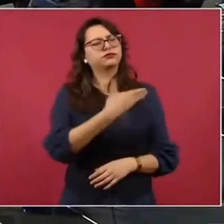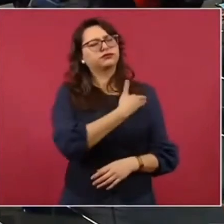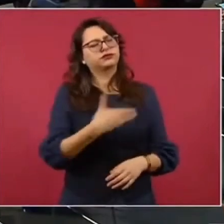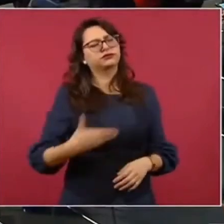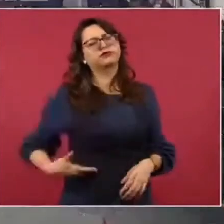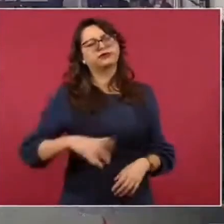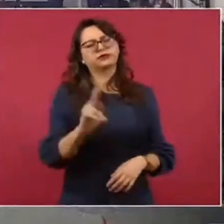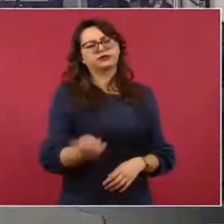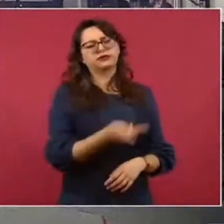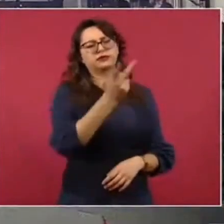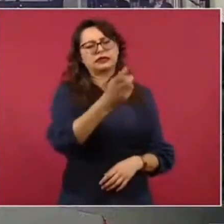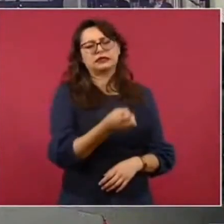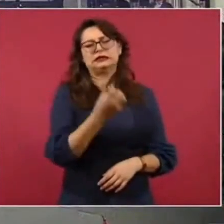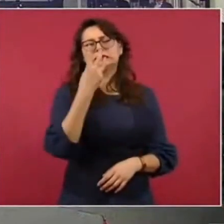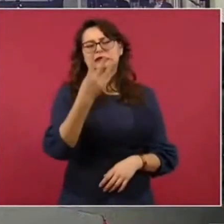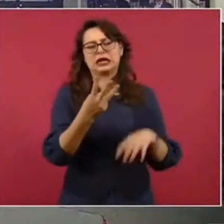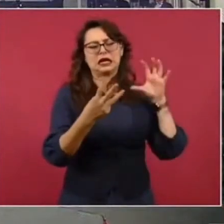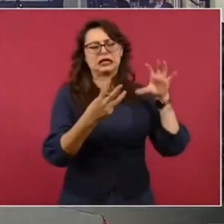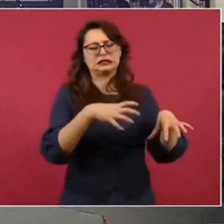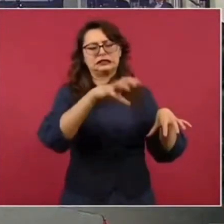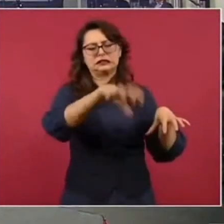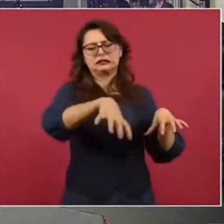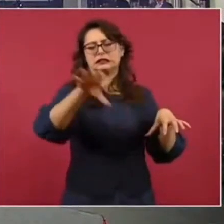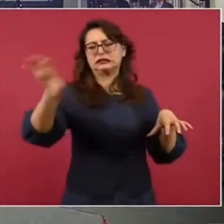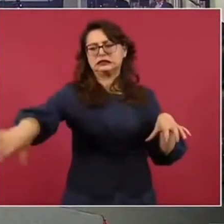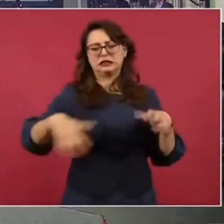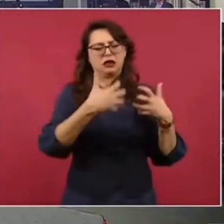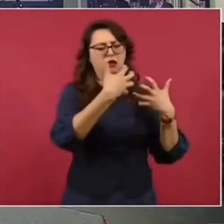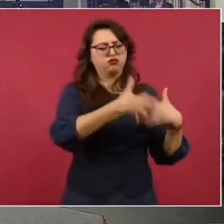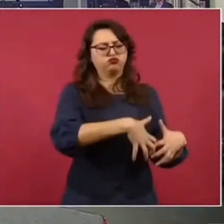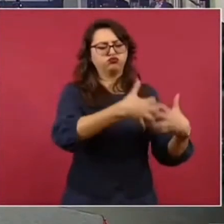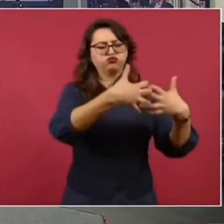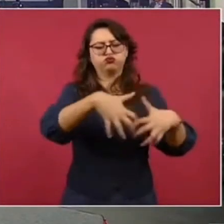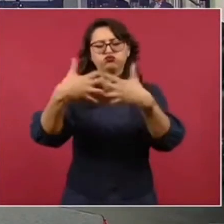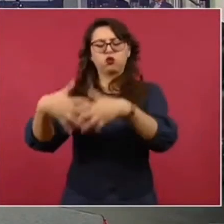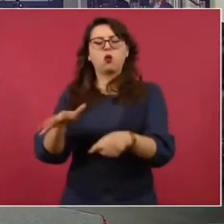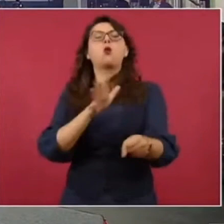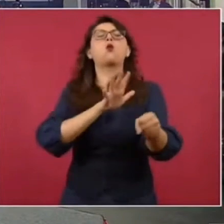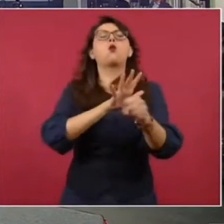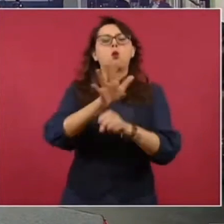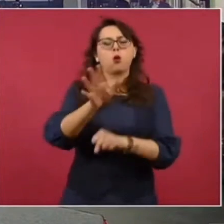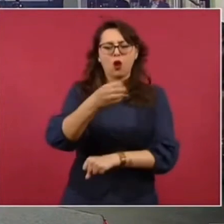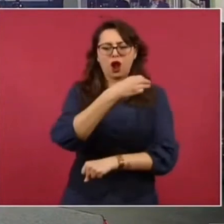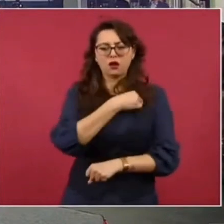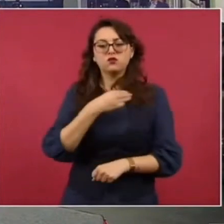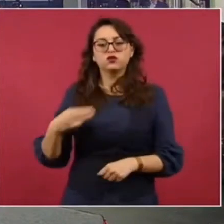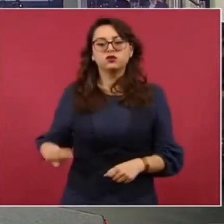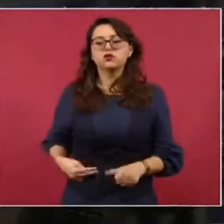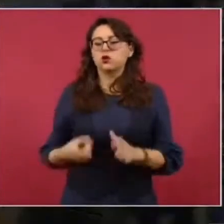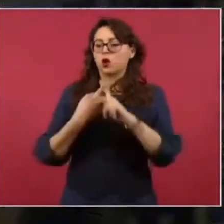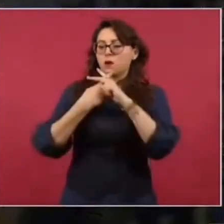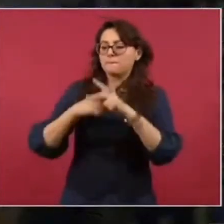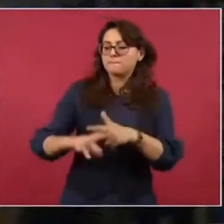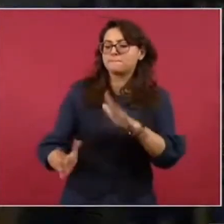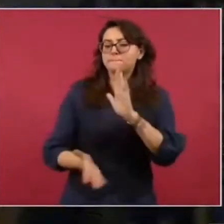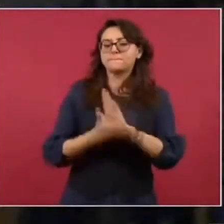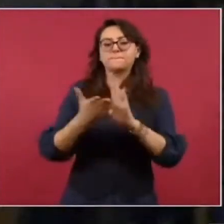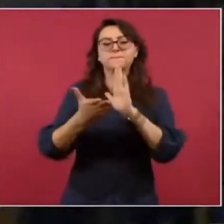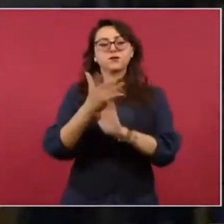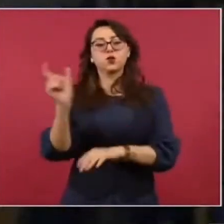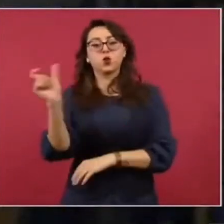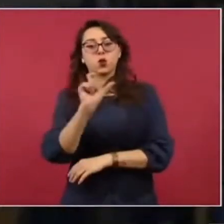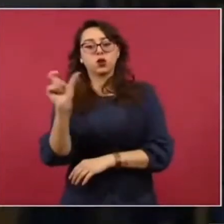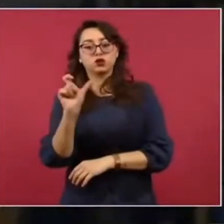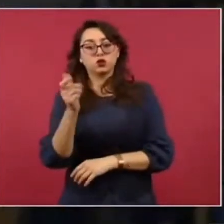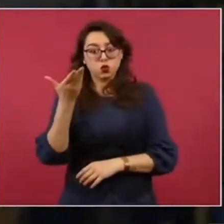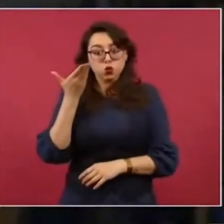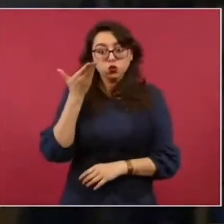de las que hablaron, ya tienen decidido en qué municipios van a estar y cuándo iniciaría la construcción de estas plantas, si le va a tocar